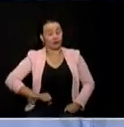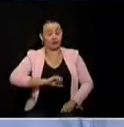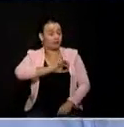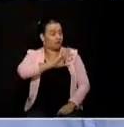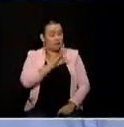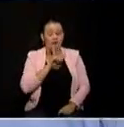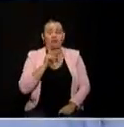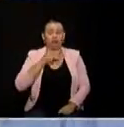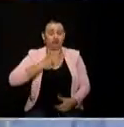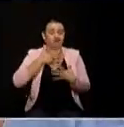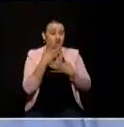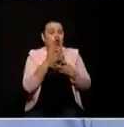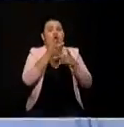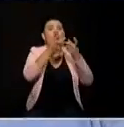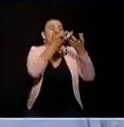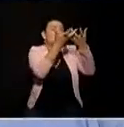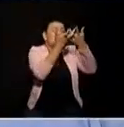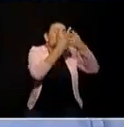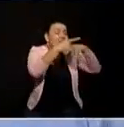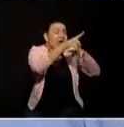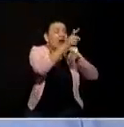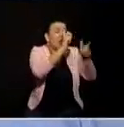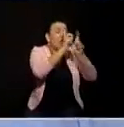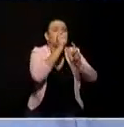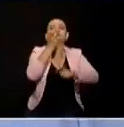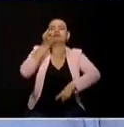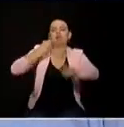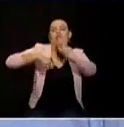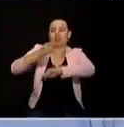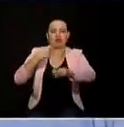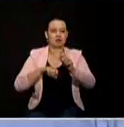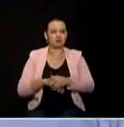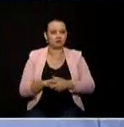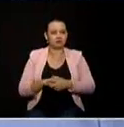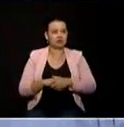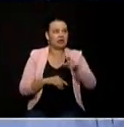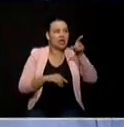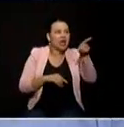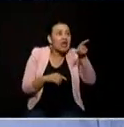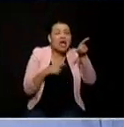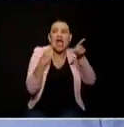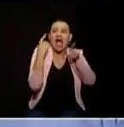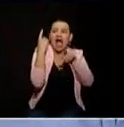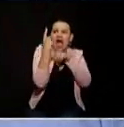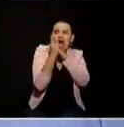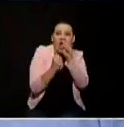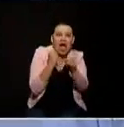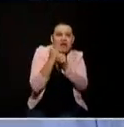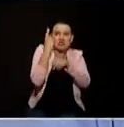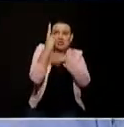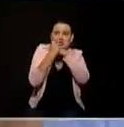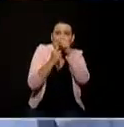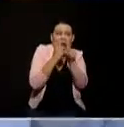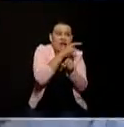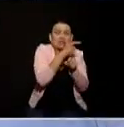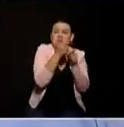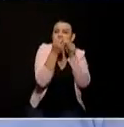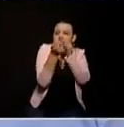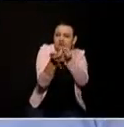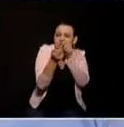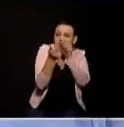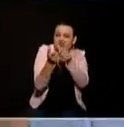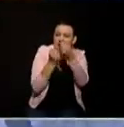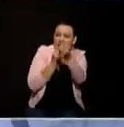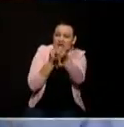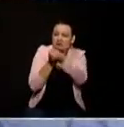la siguiente cada año la fábrica de licores está aportando menos educación salud y beneficios